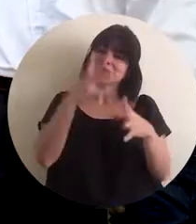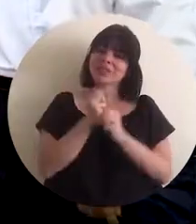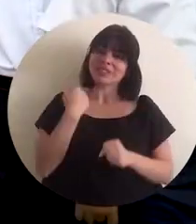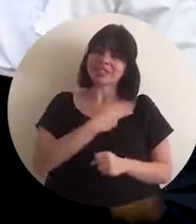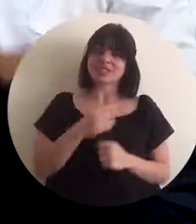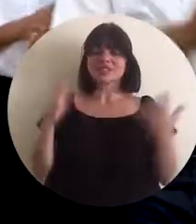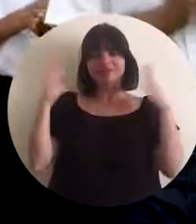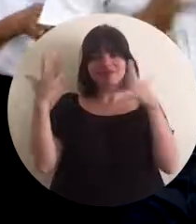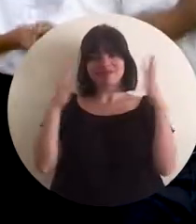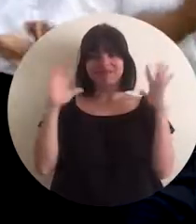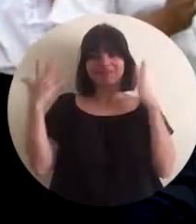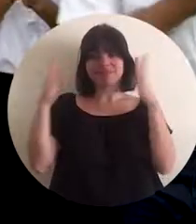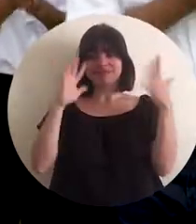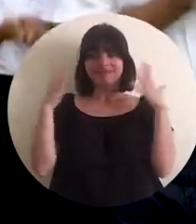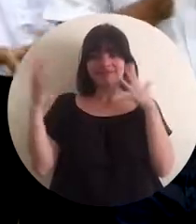recibirnos.